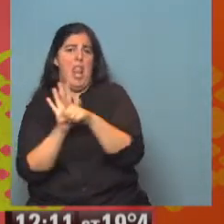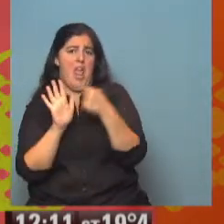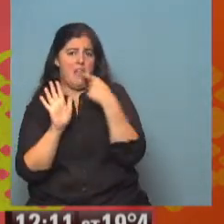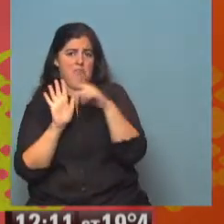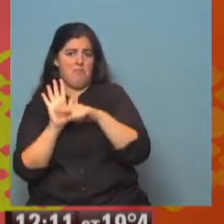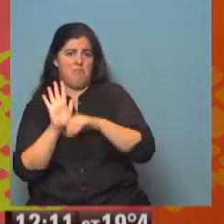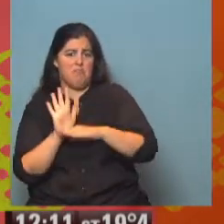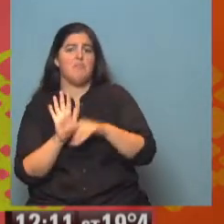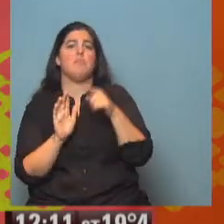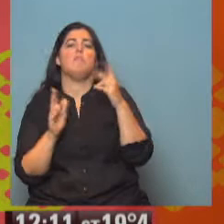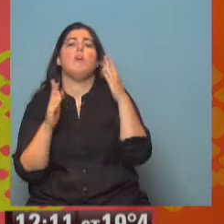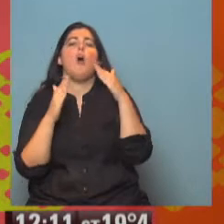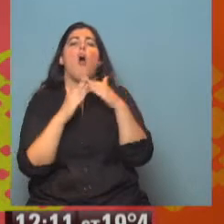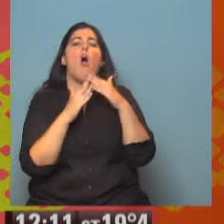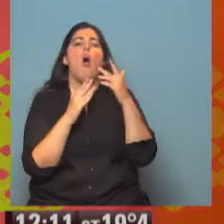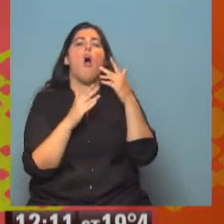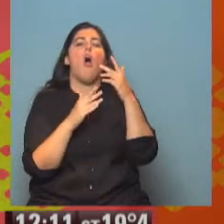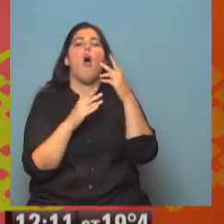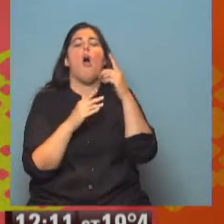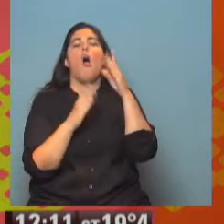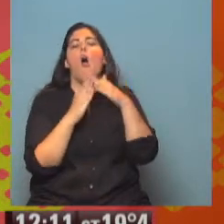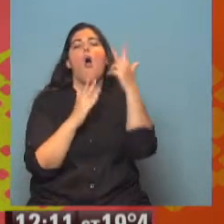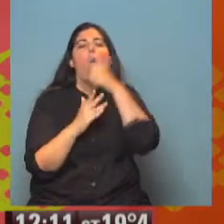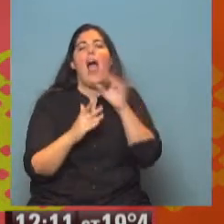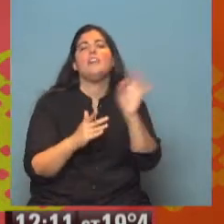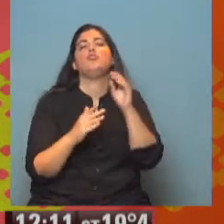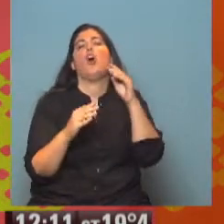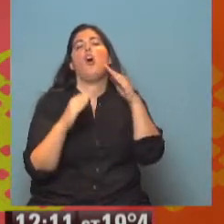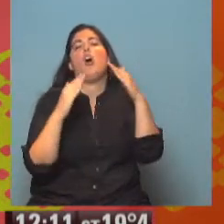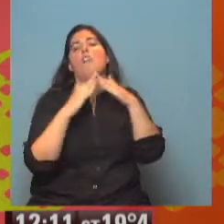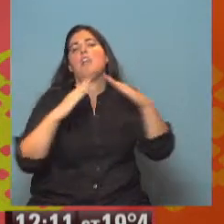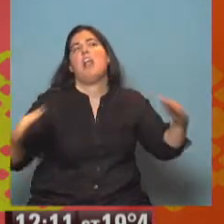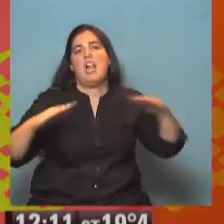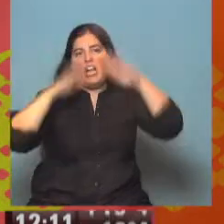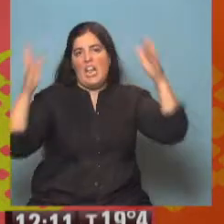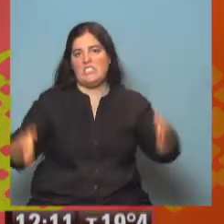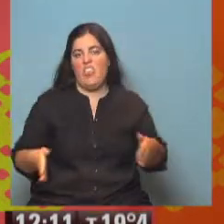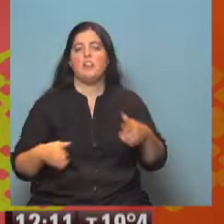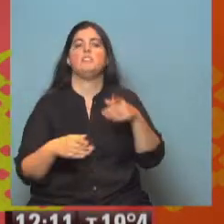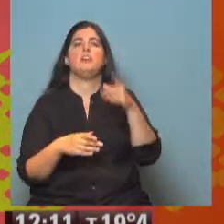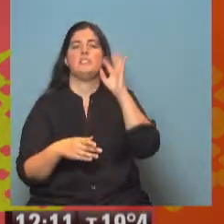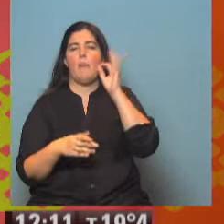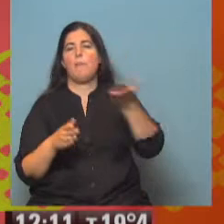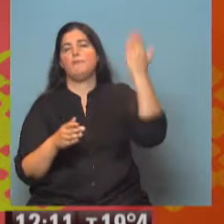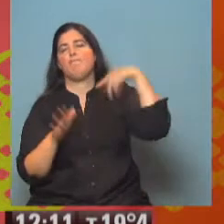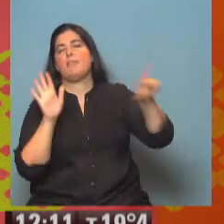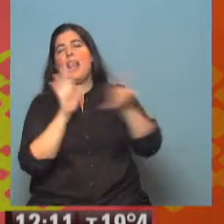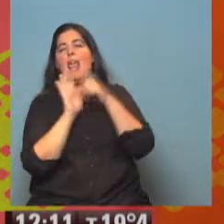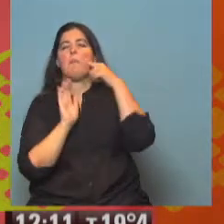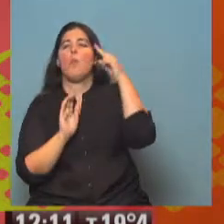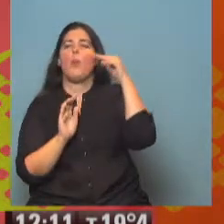prestaciones de hogares, de pequeños hogares o de residencias. Ahora bien, sabemos que la ley cuando se hizo allá por 1997,